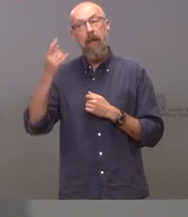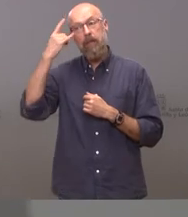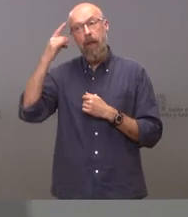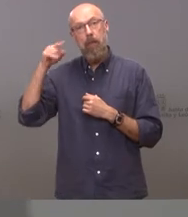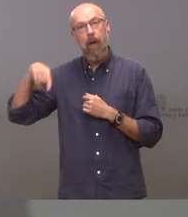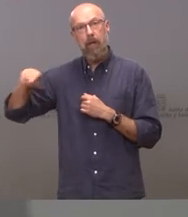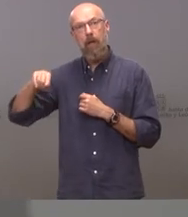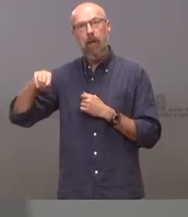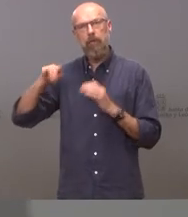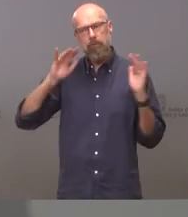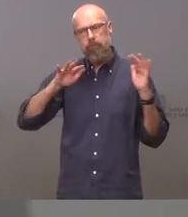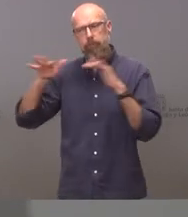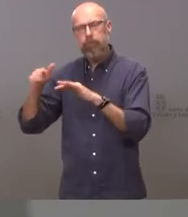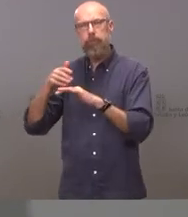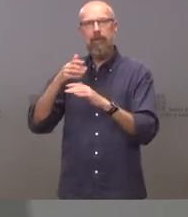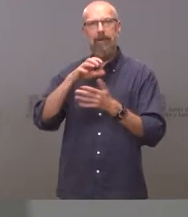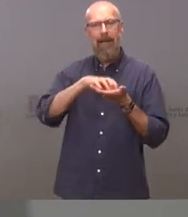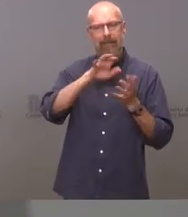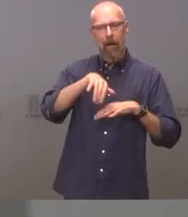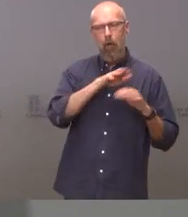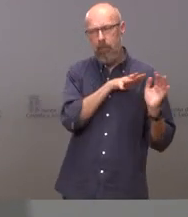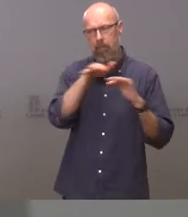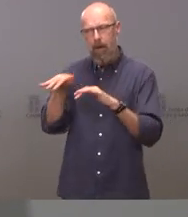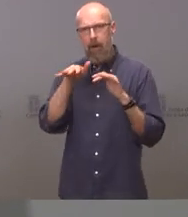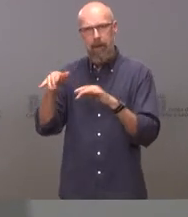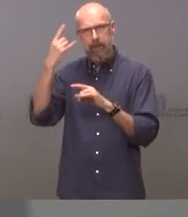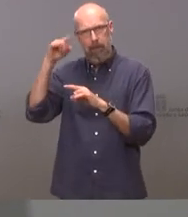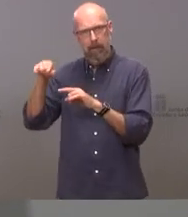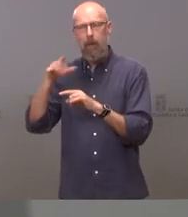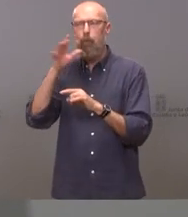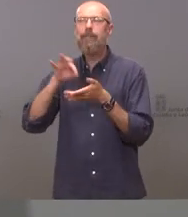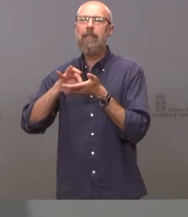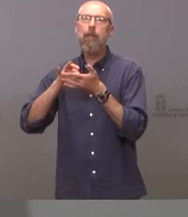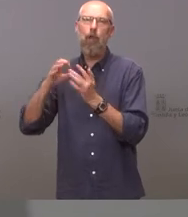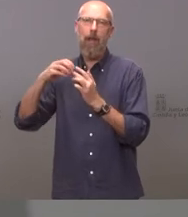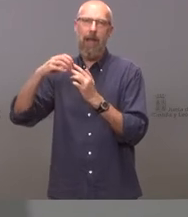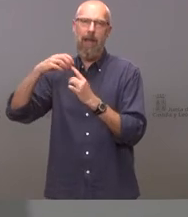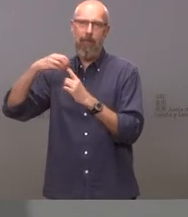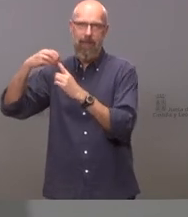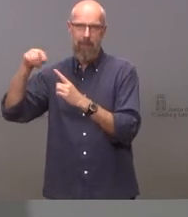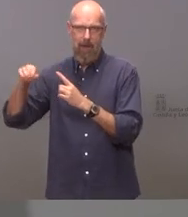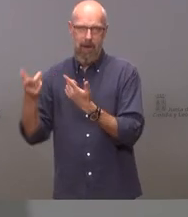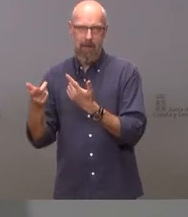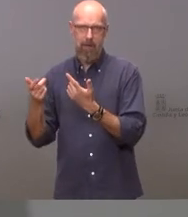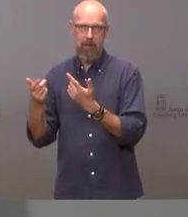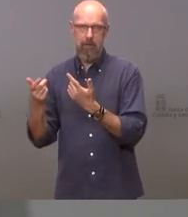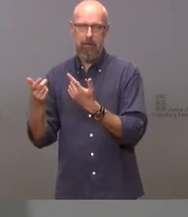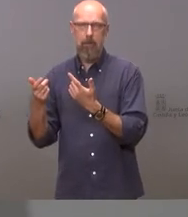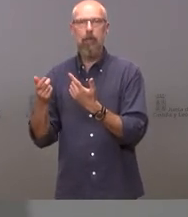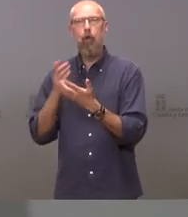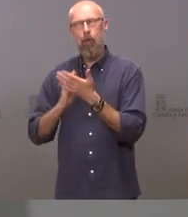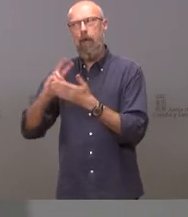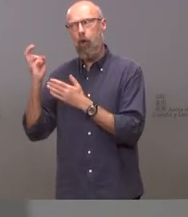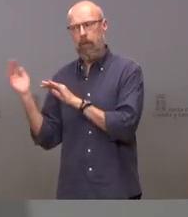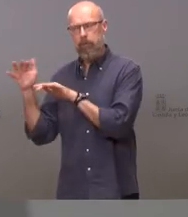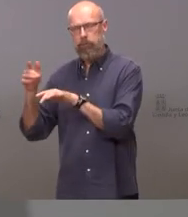los ciudadanos de la comunidad porque es un servicio de referencia no solo en nuestra comunidad sino también de otras comunidades y que hay que adecuar sus